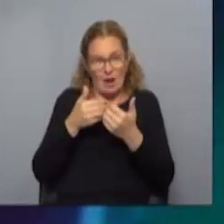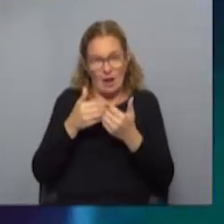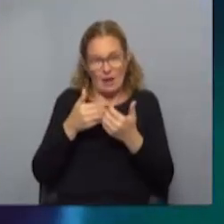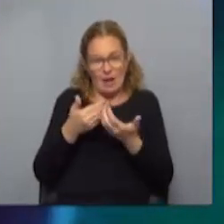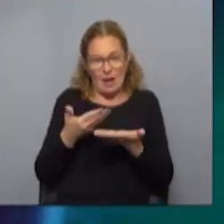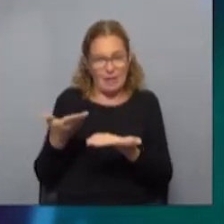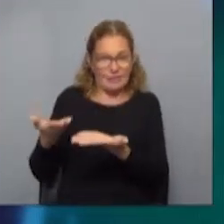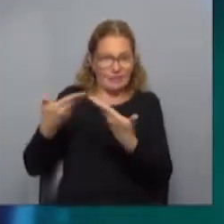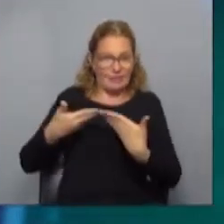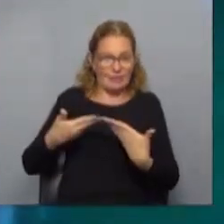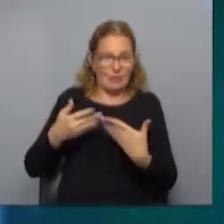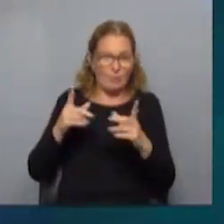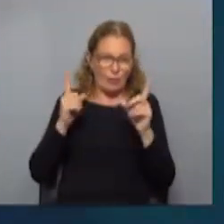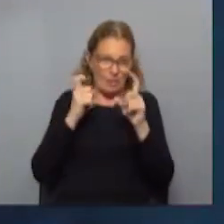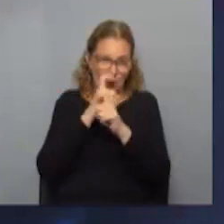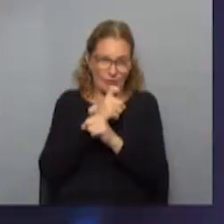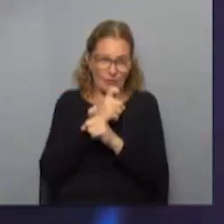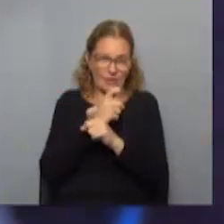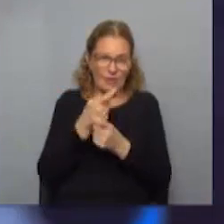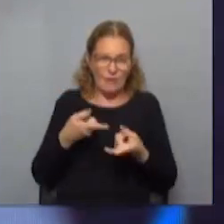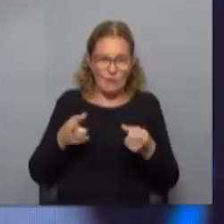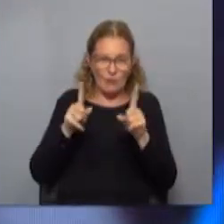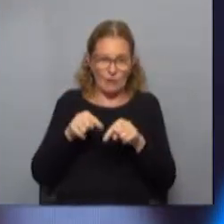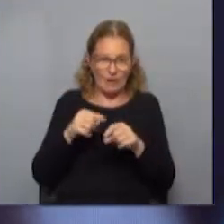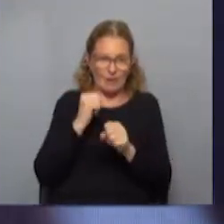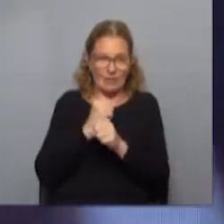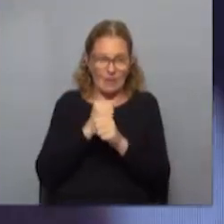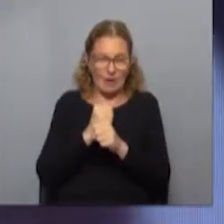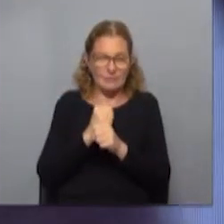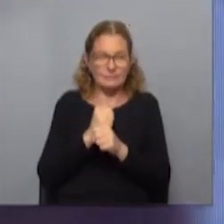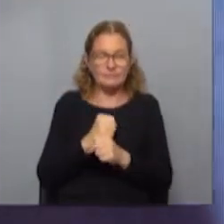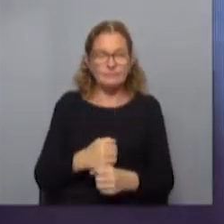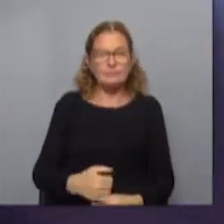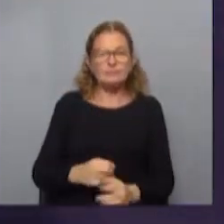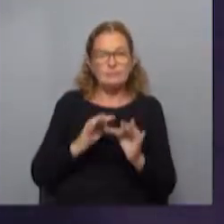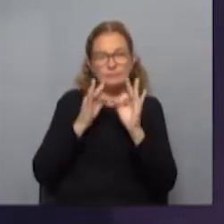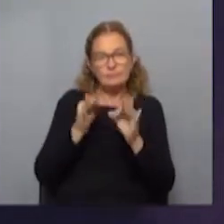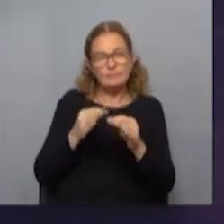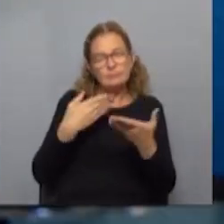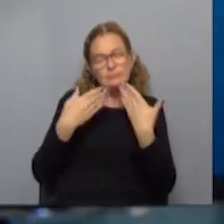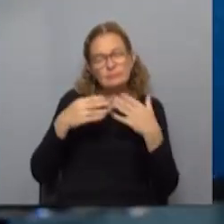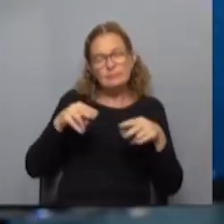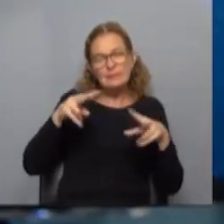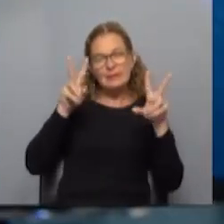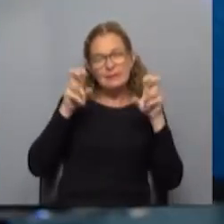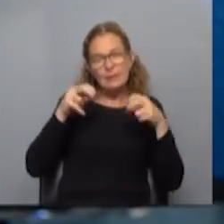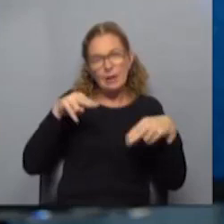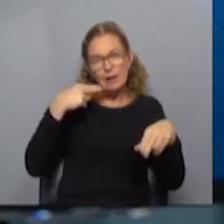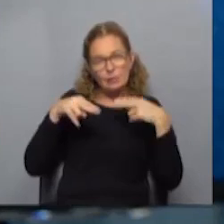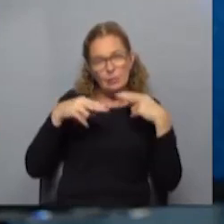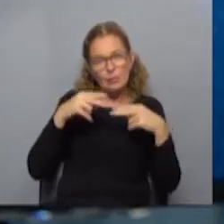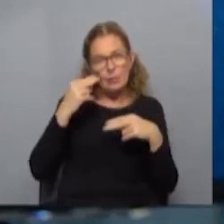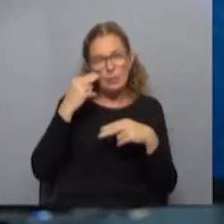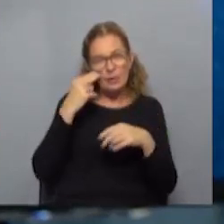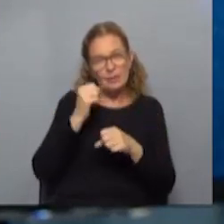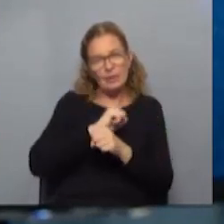recibir a los turistas porque es muy difícil reincorporarlos al sector. Yendo ahí al sector gastronómico que se vio fuertemente golpeado por la